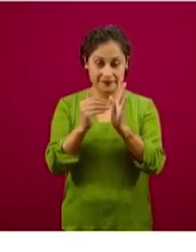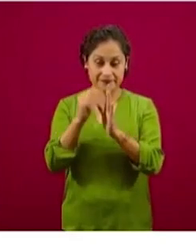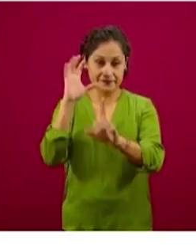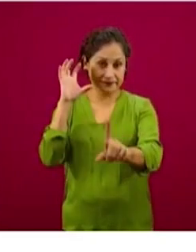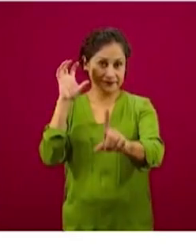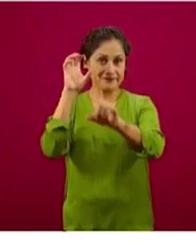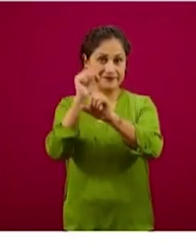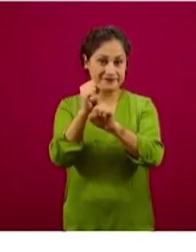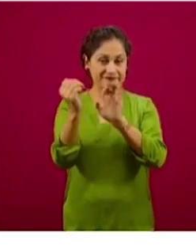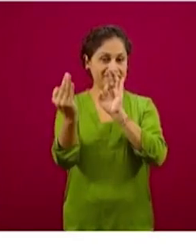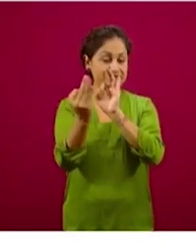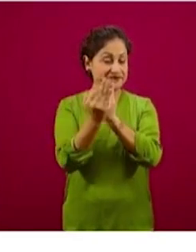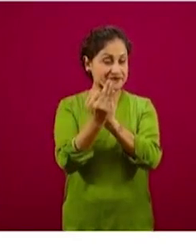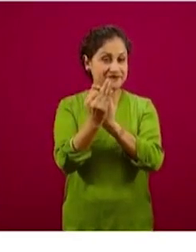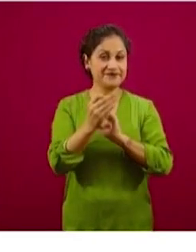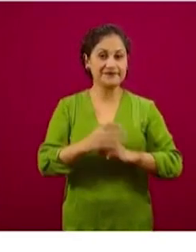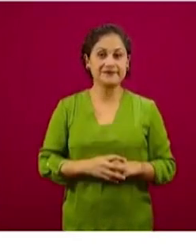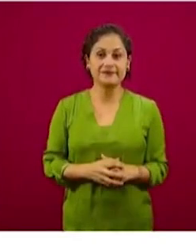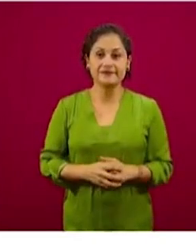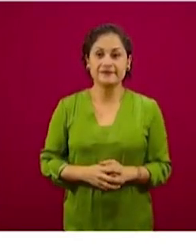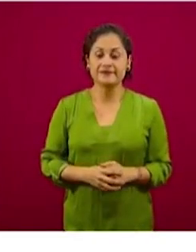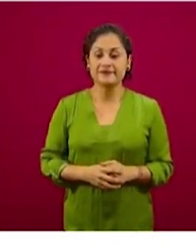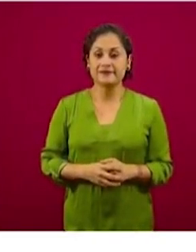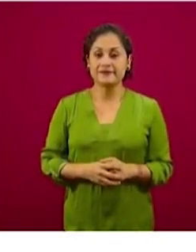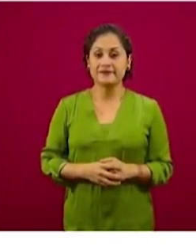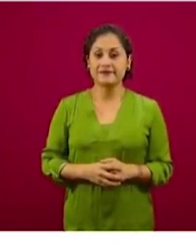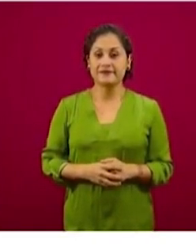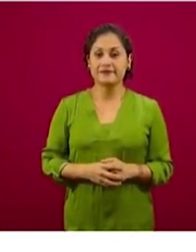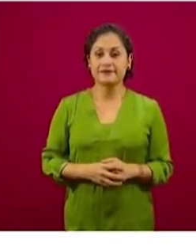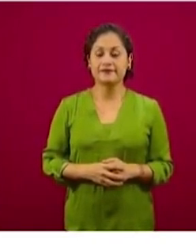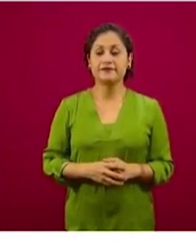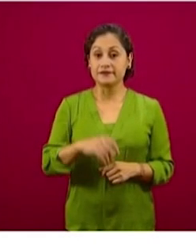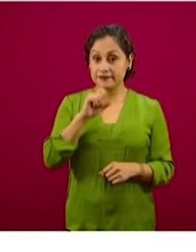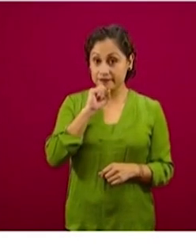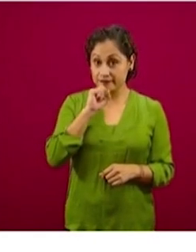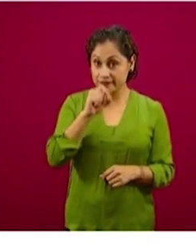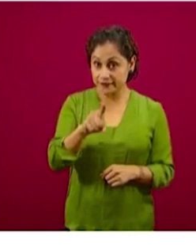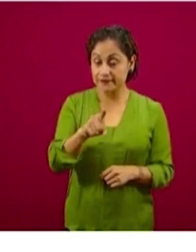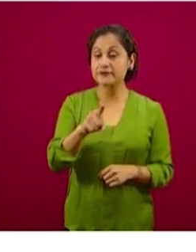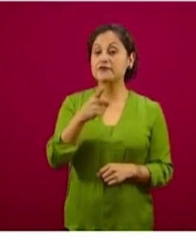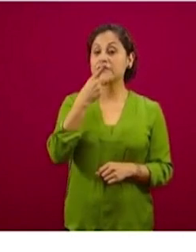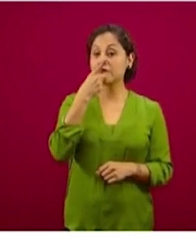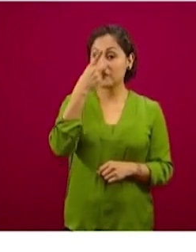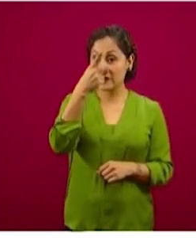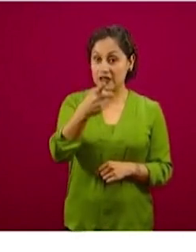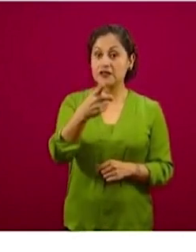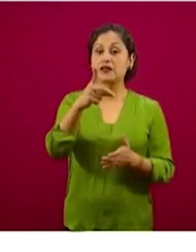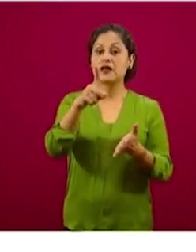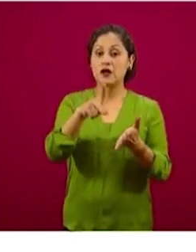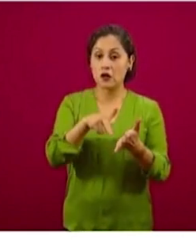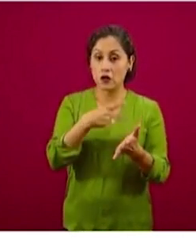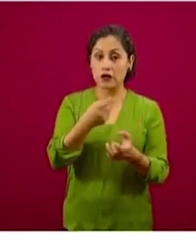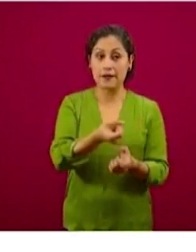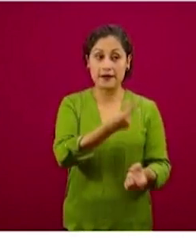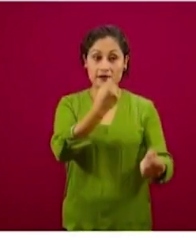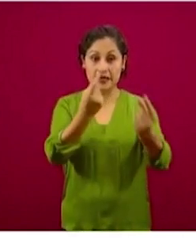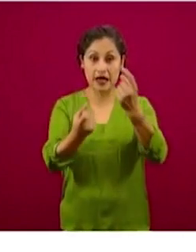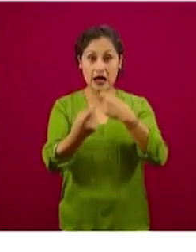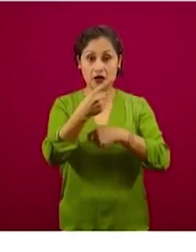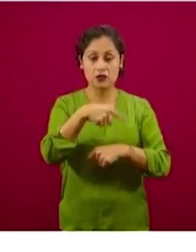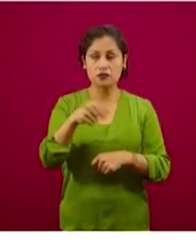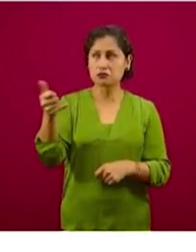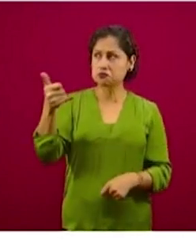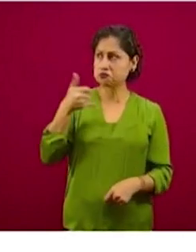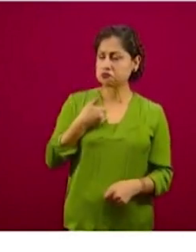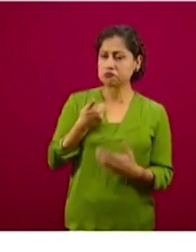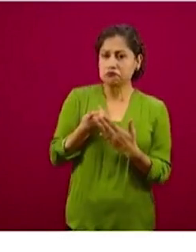Que aquellos que todavía no les han llamado pueden cotejar,